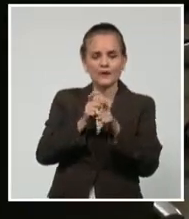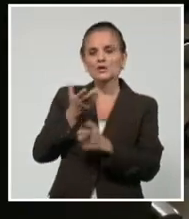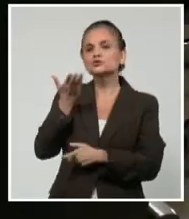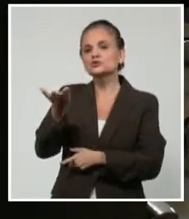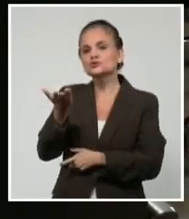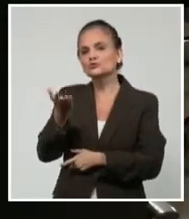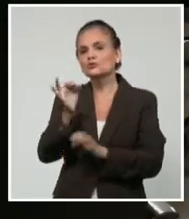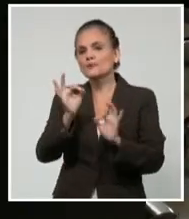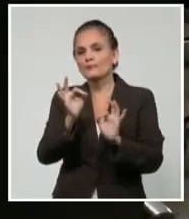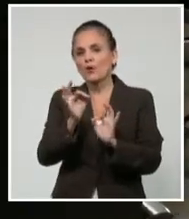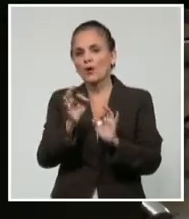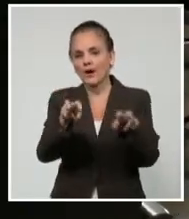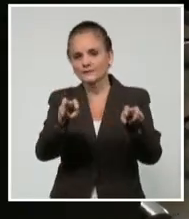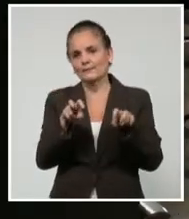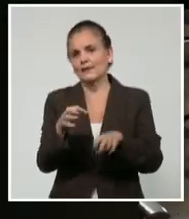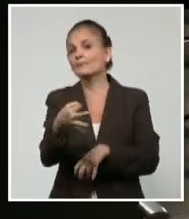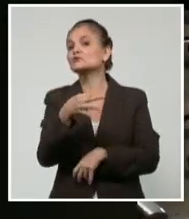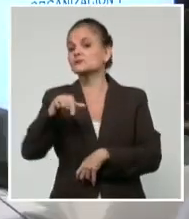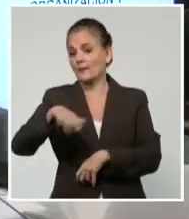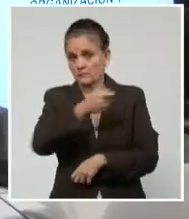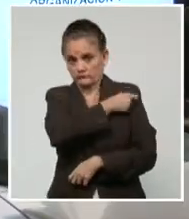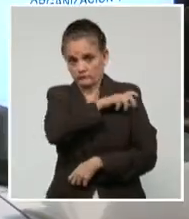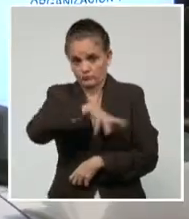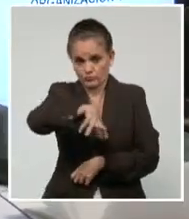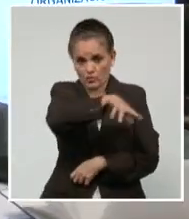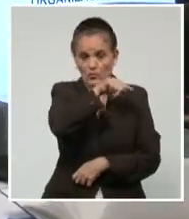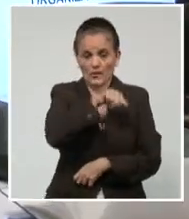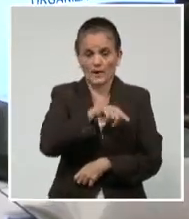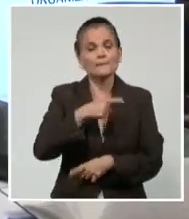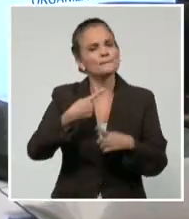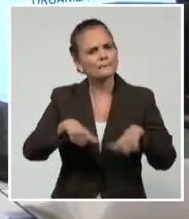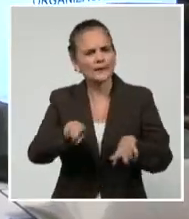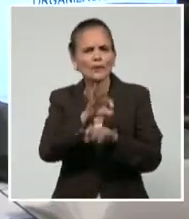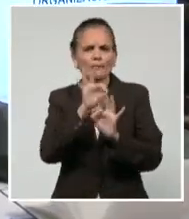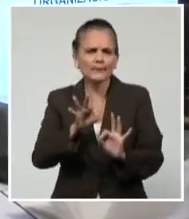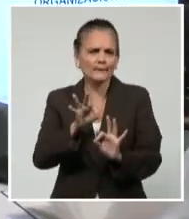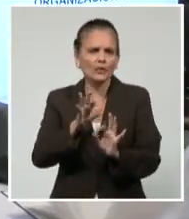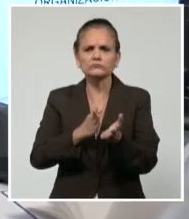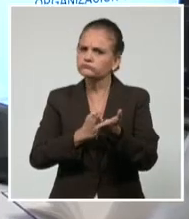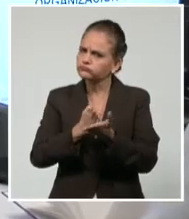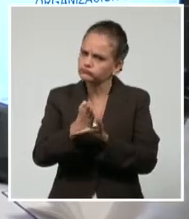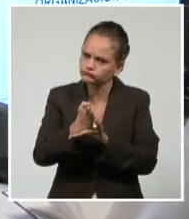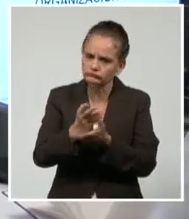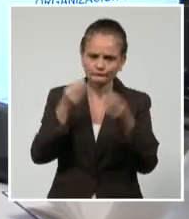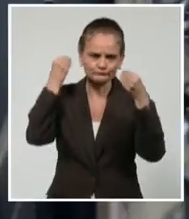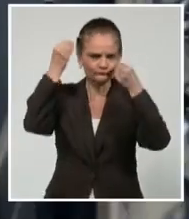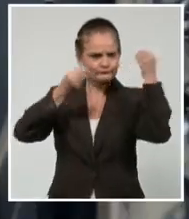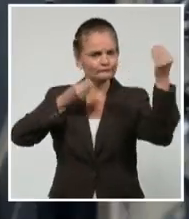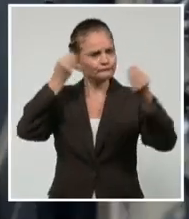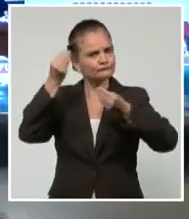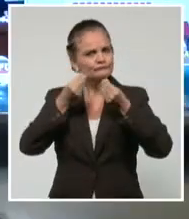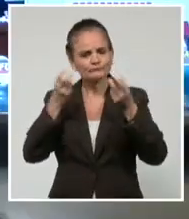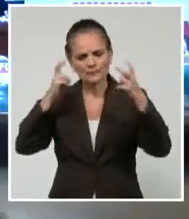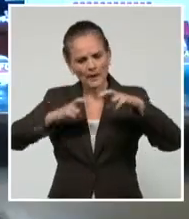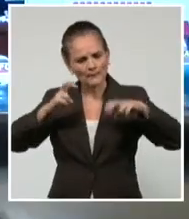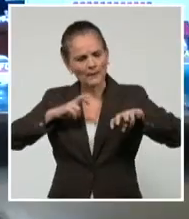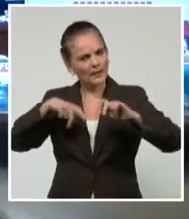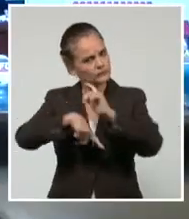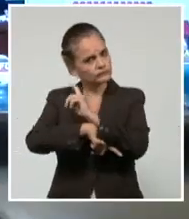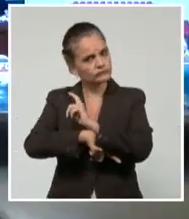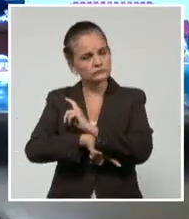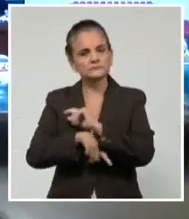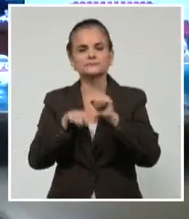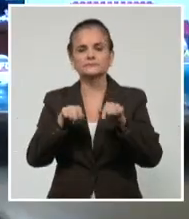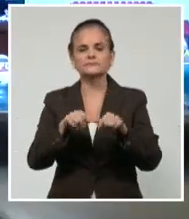municipales del Poder Popular. Pero se reiteró que estos análisis se deben continuar haciendo con la racionalidad debida en cada